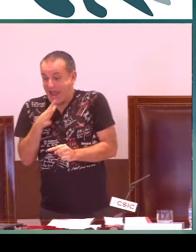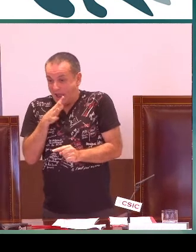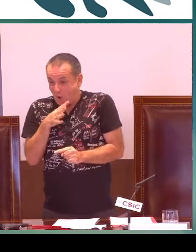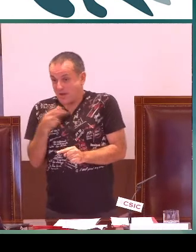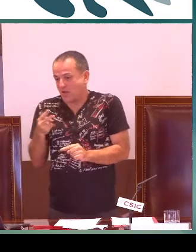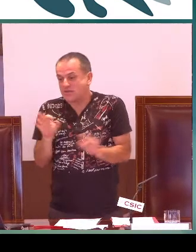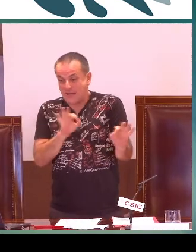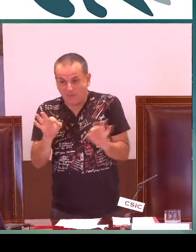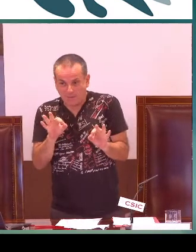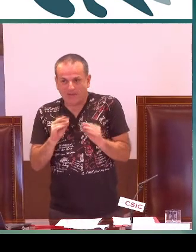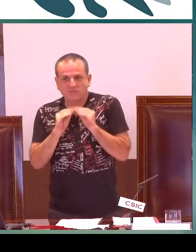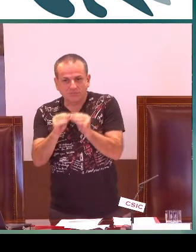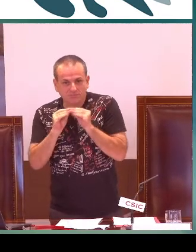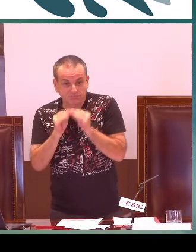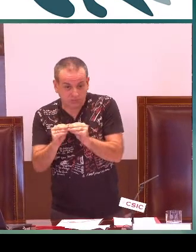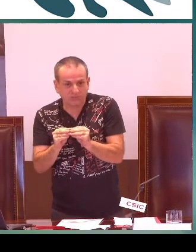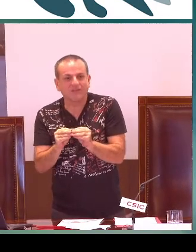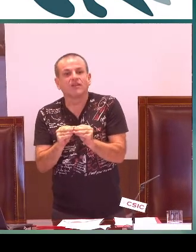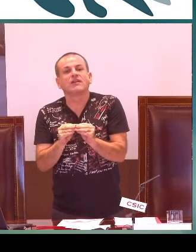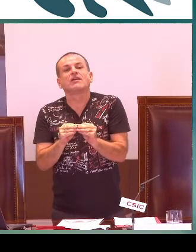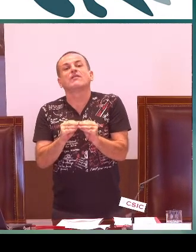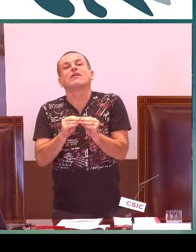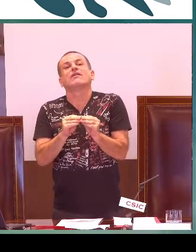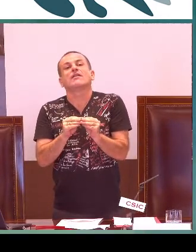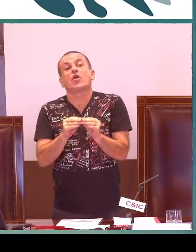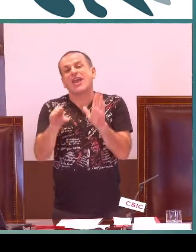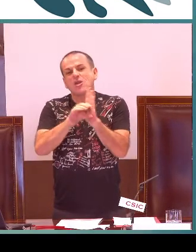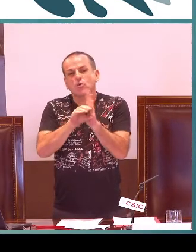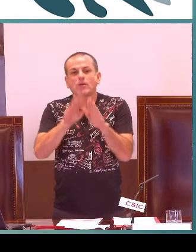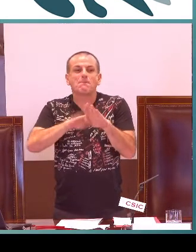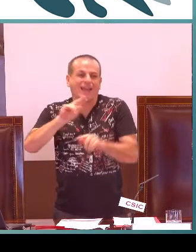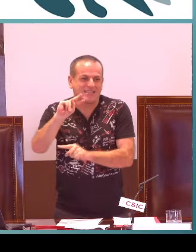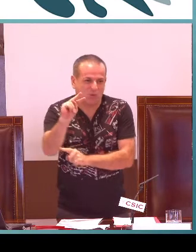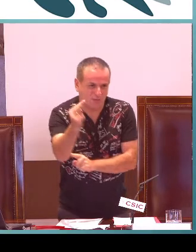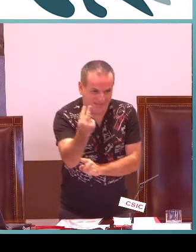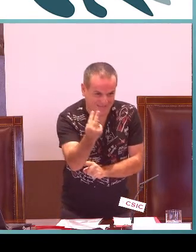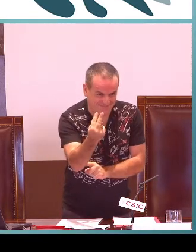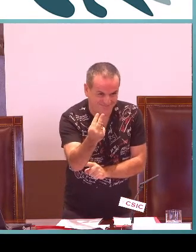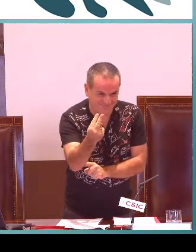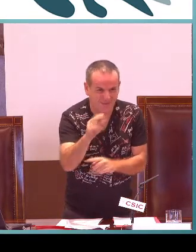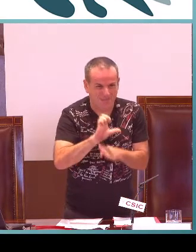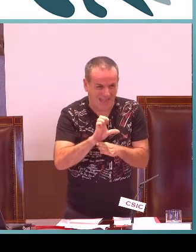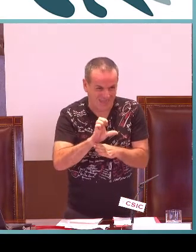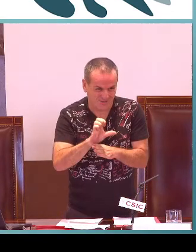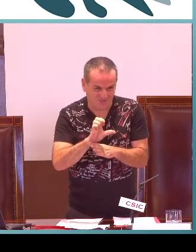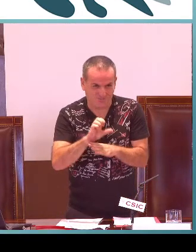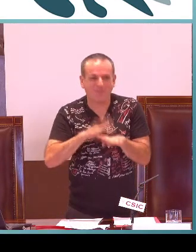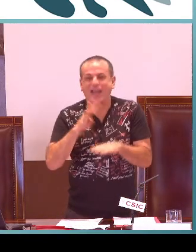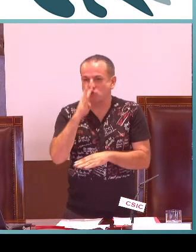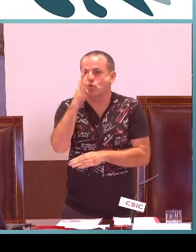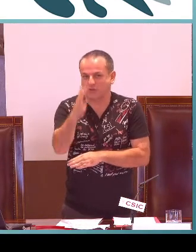Para el año que viene estamos preparando, estamos elaborando el currículum para secundaria.